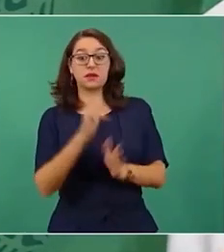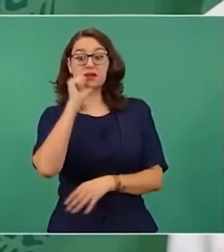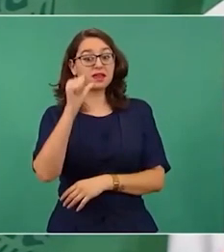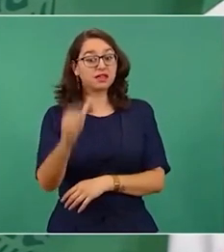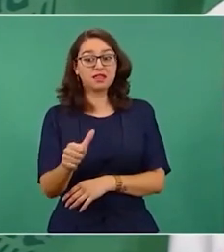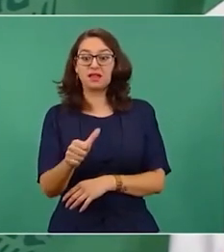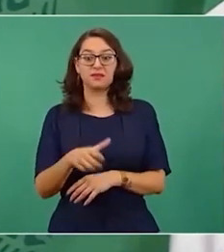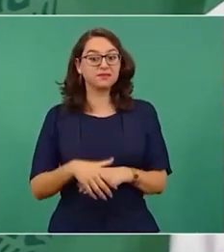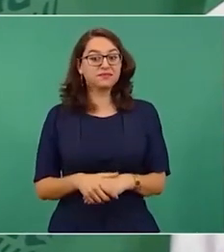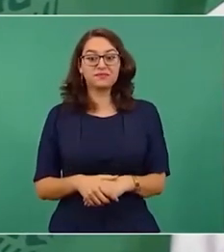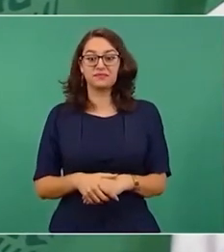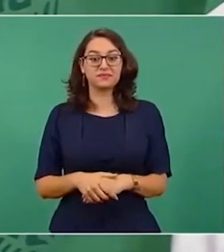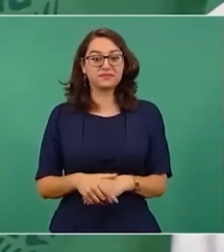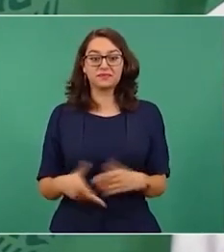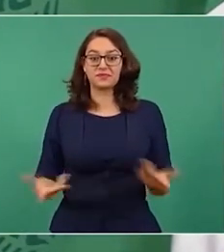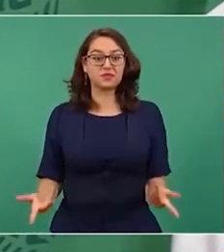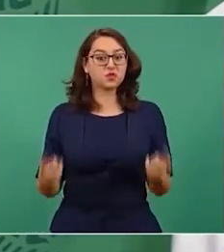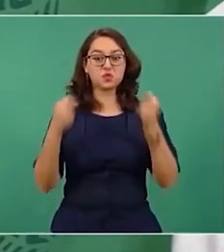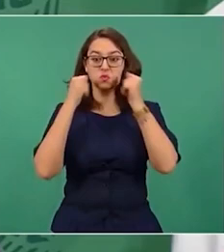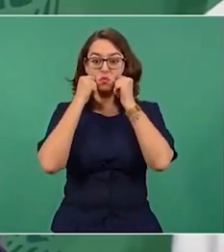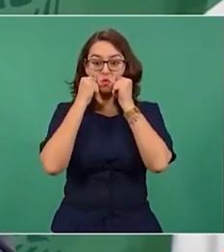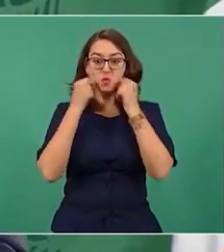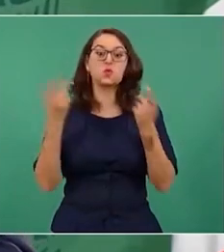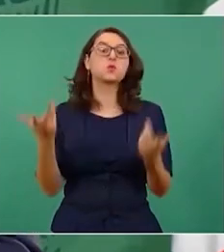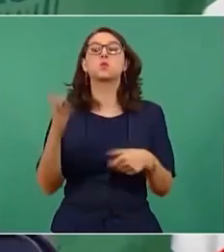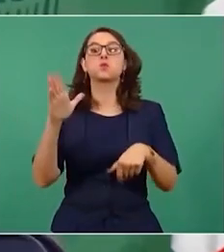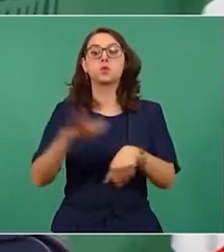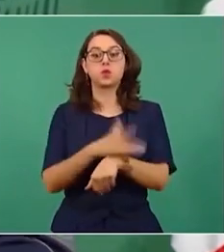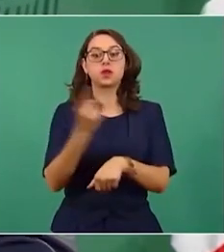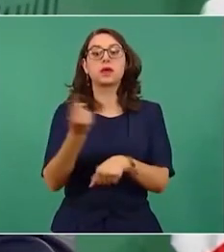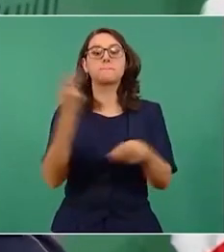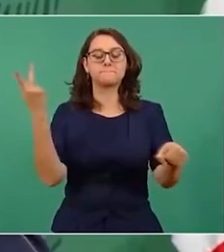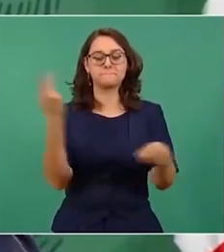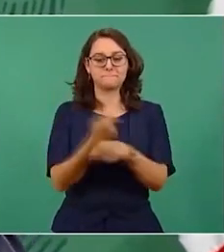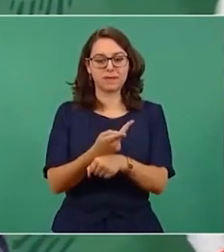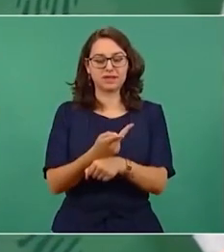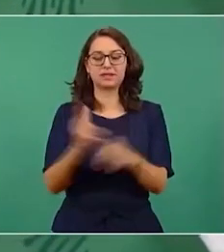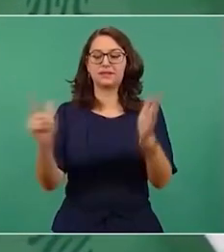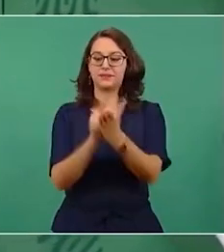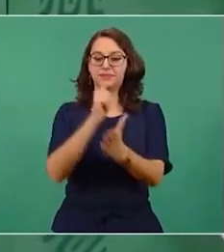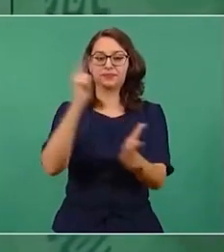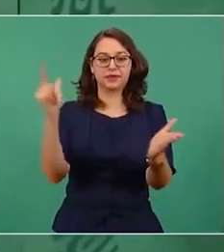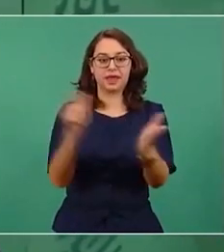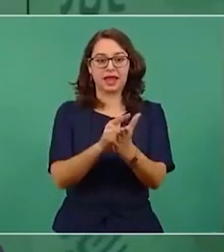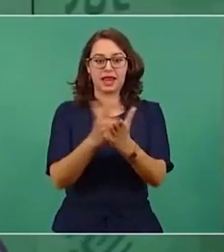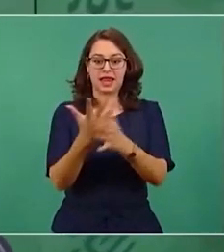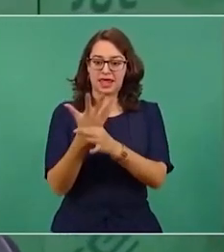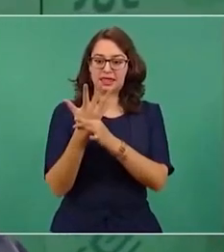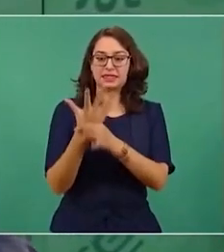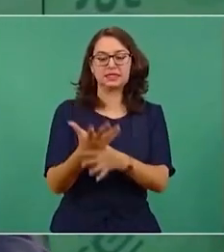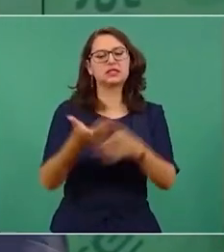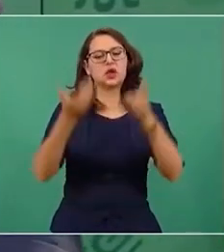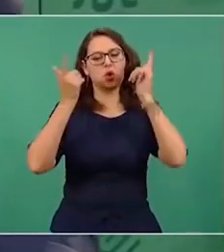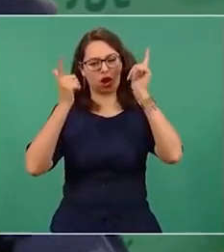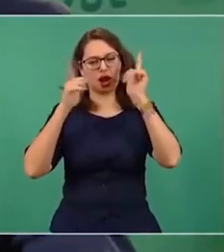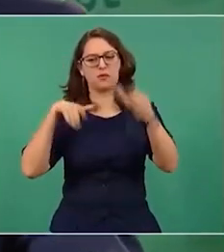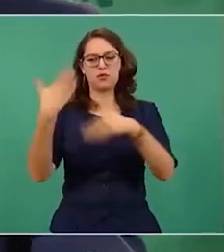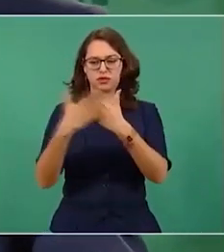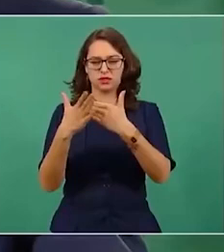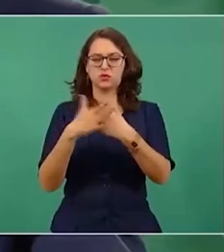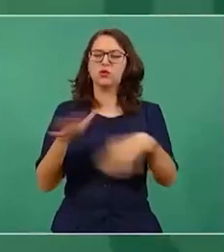para que tenga efectos vinculatorios de acuerdo a la ley que ojalá y eso lo cambiemos después